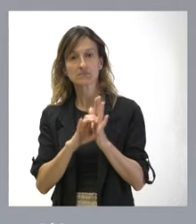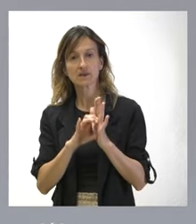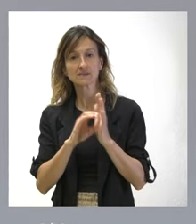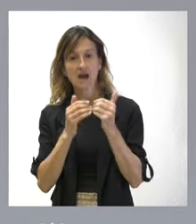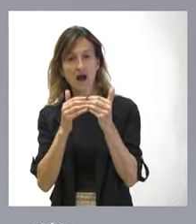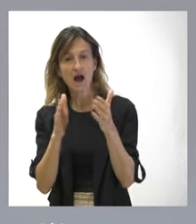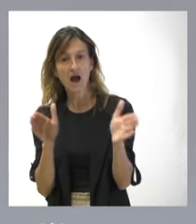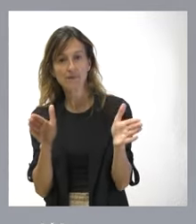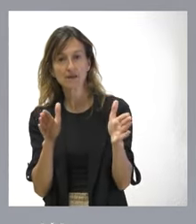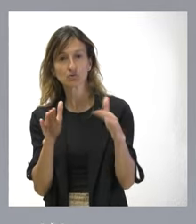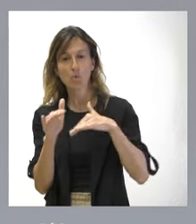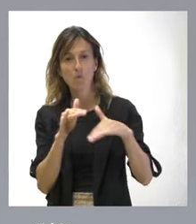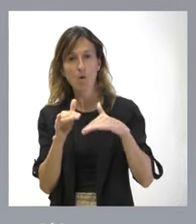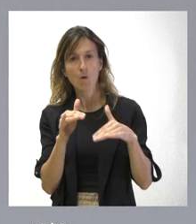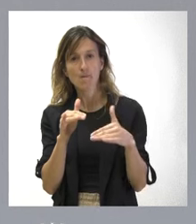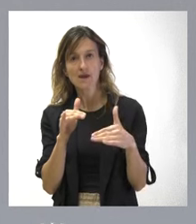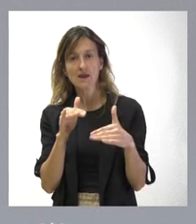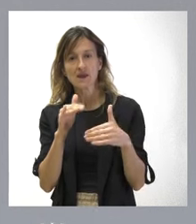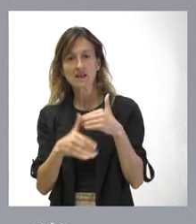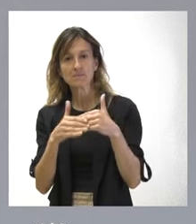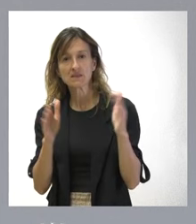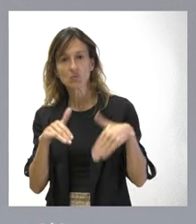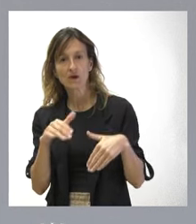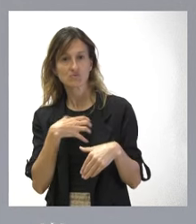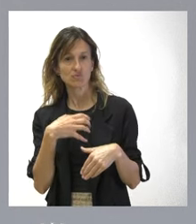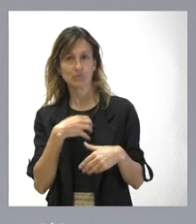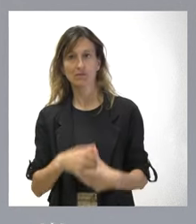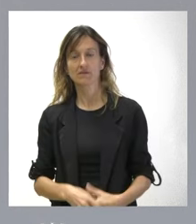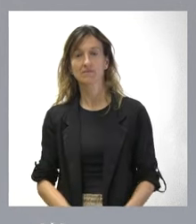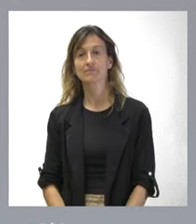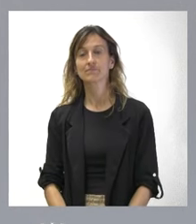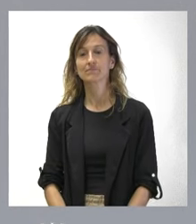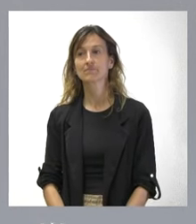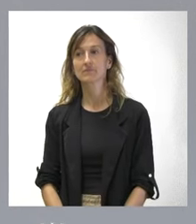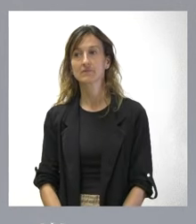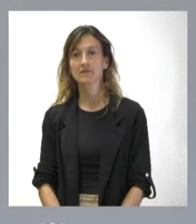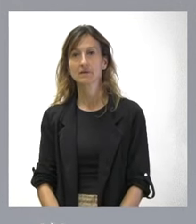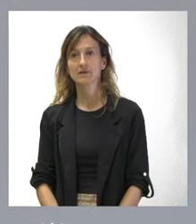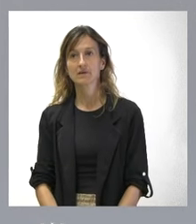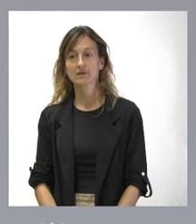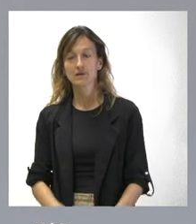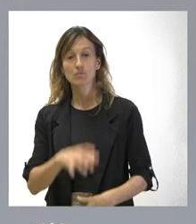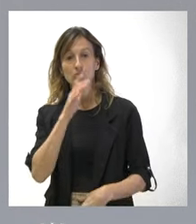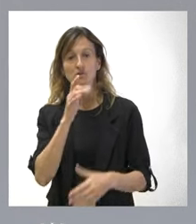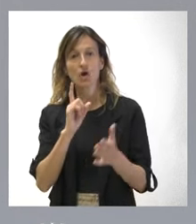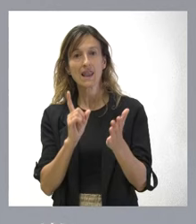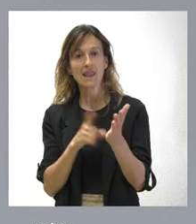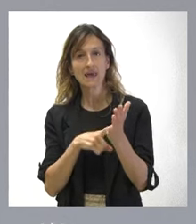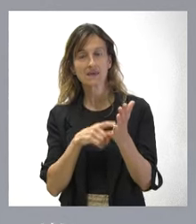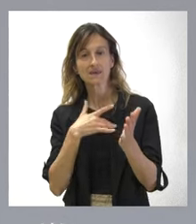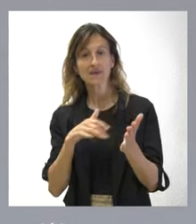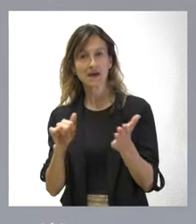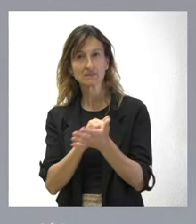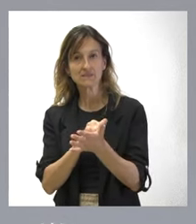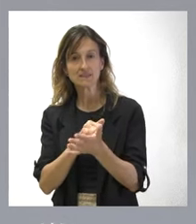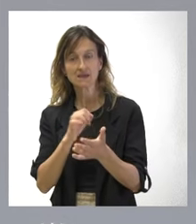abierto, movible y que no tenga ningún límite. Por lo tanto, la aprobación de la ley de amnistía supone el incumplimiento